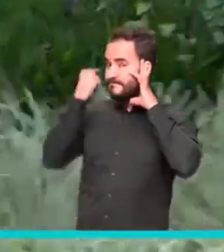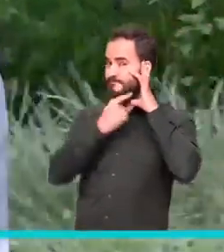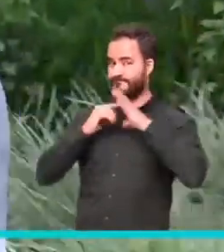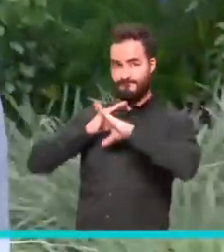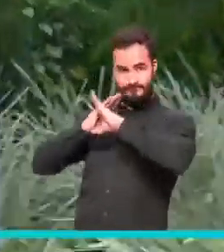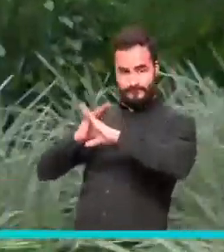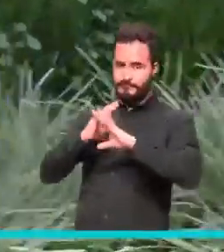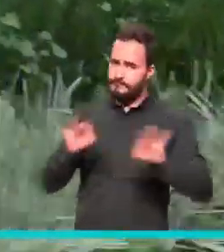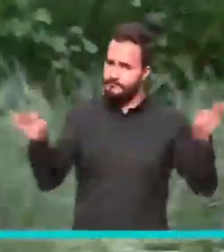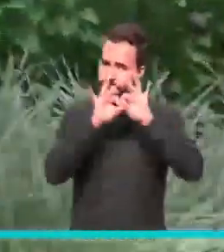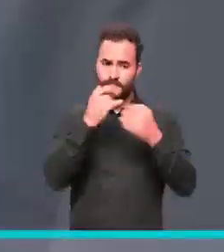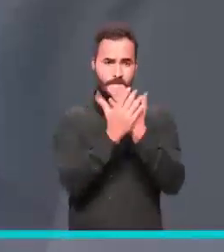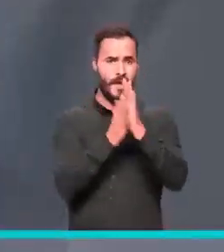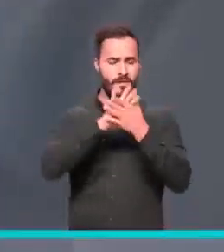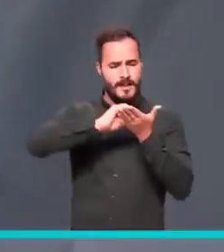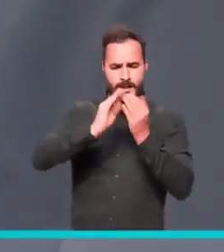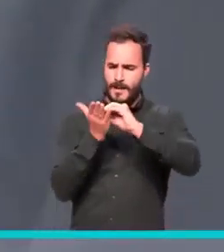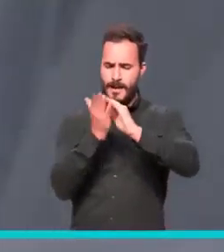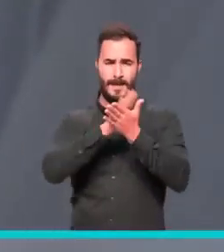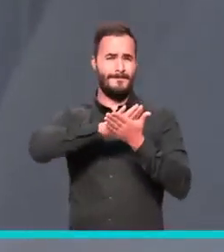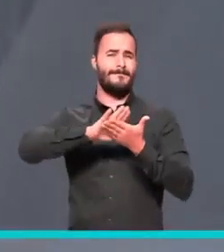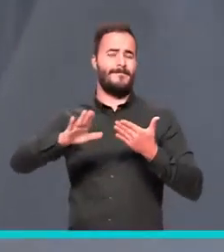importante y una adecuada higiene de manos.